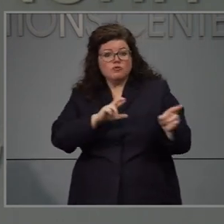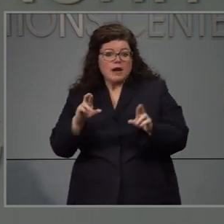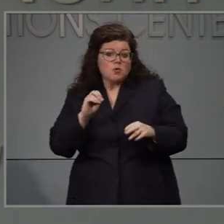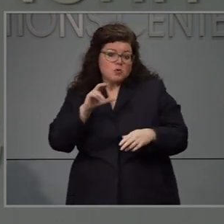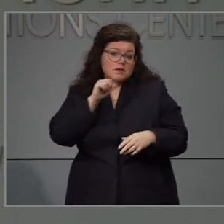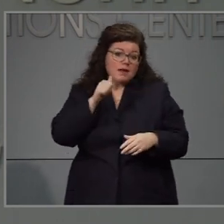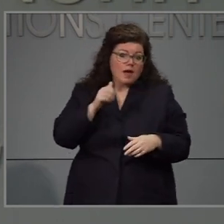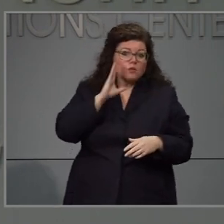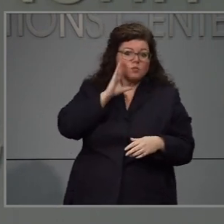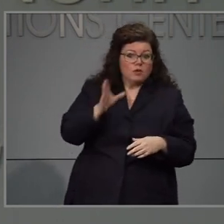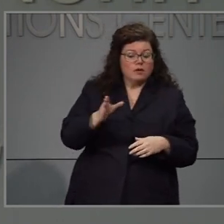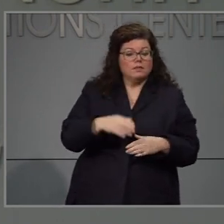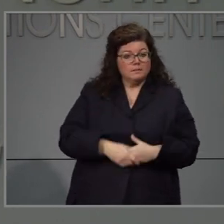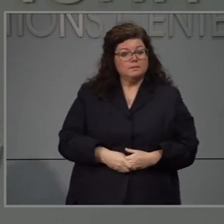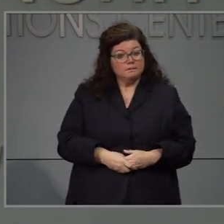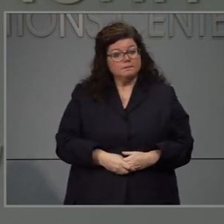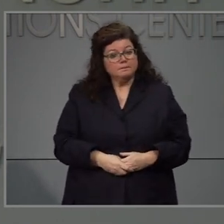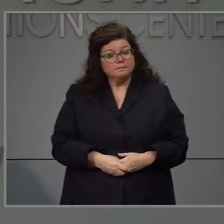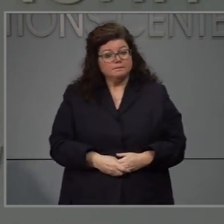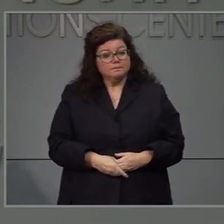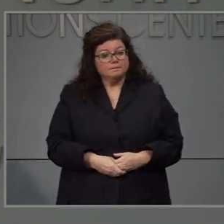Gracias. Siguiente pregunta.